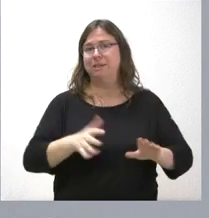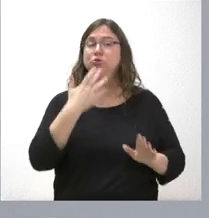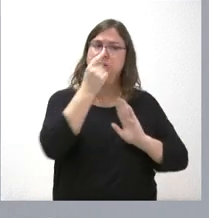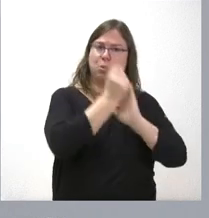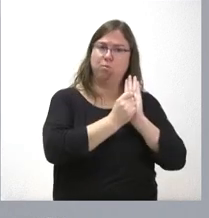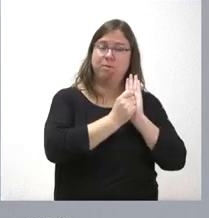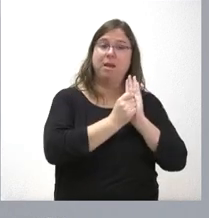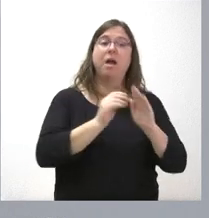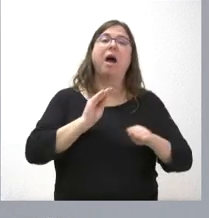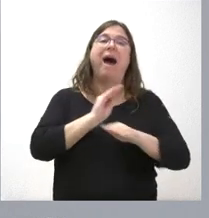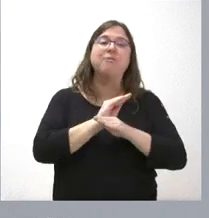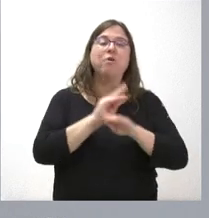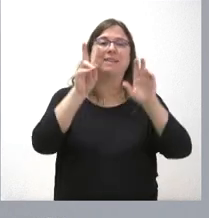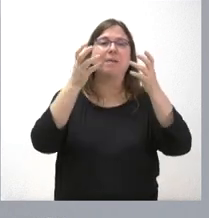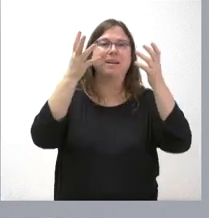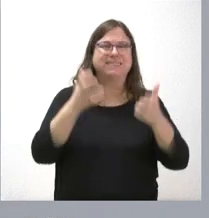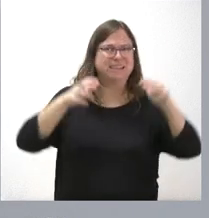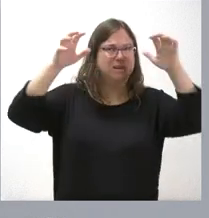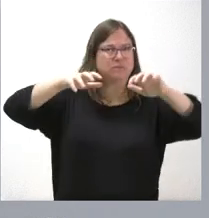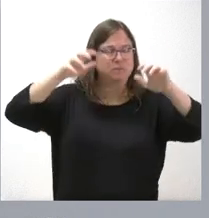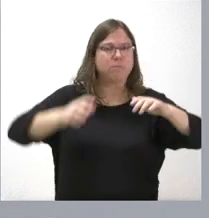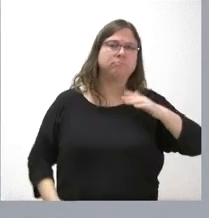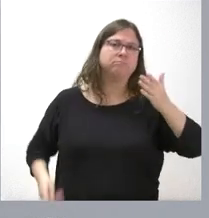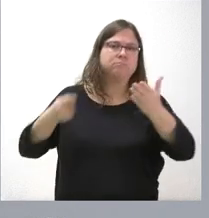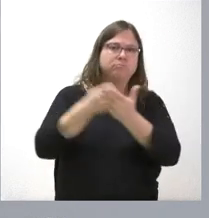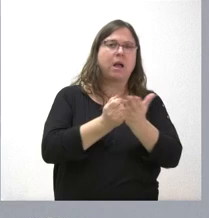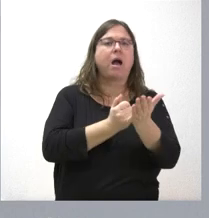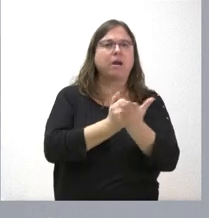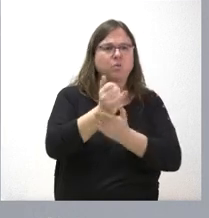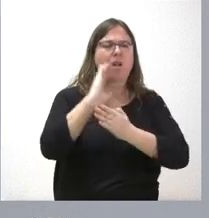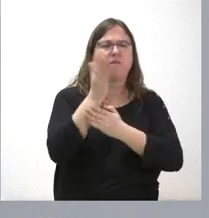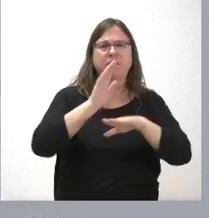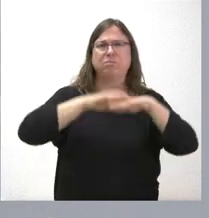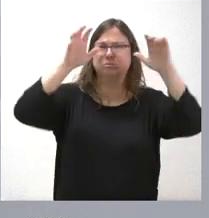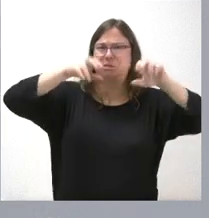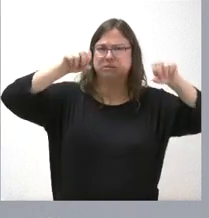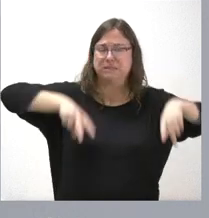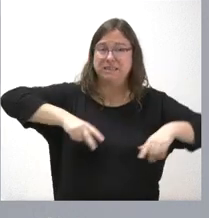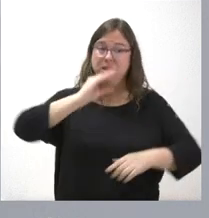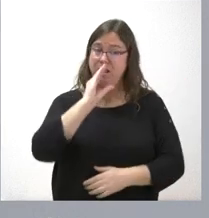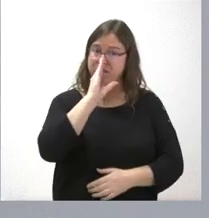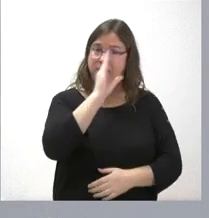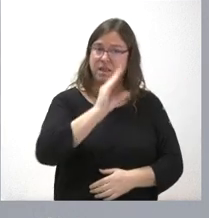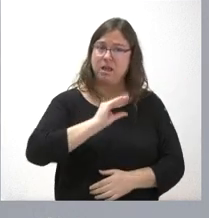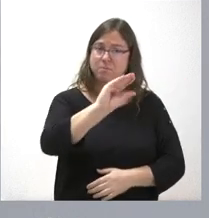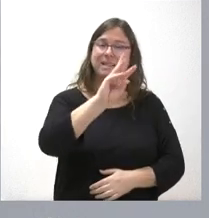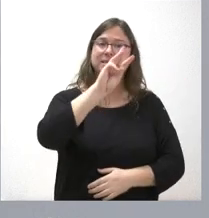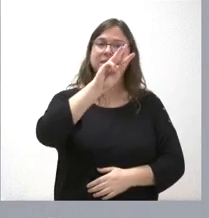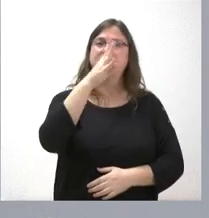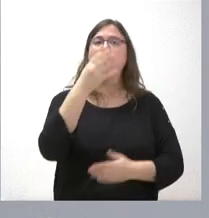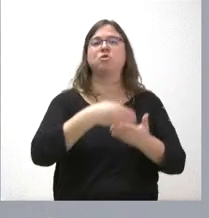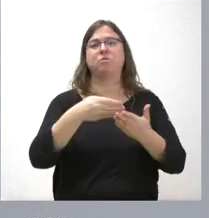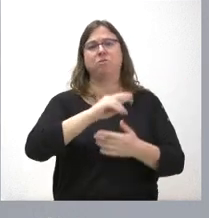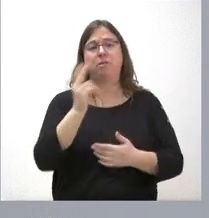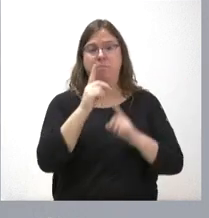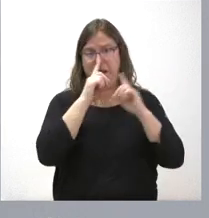sequía, que nos ha permitido poner fondos para los agricultores afectados, solo en ayudas directas, 34 millones de euros para